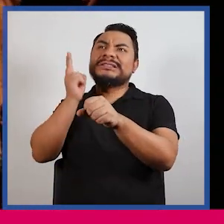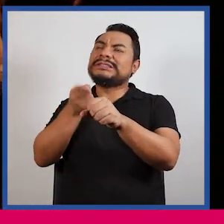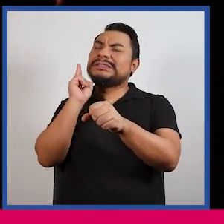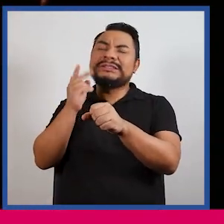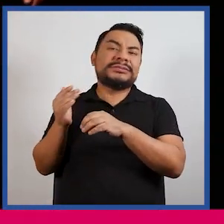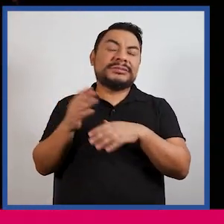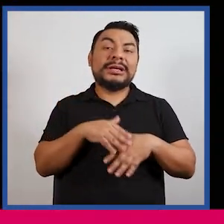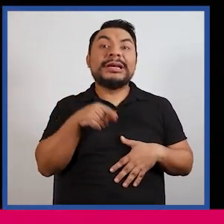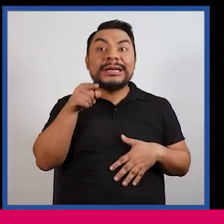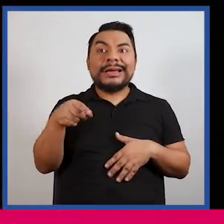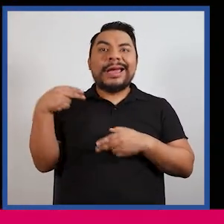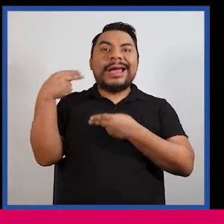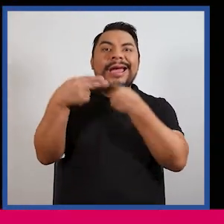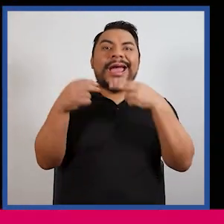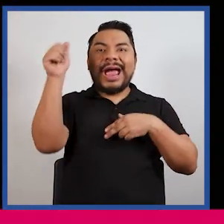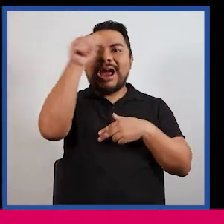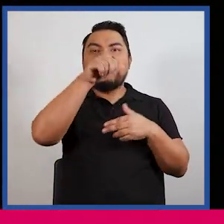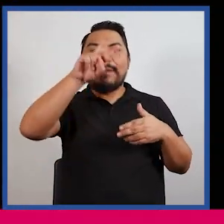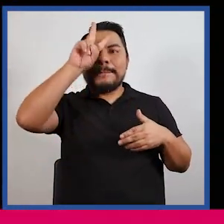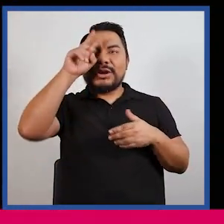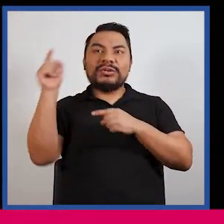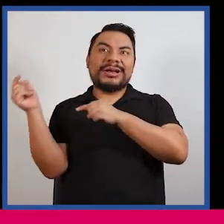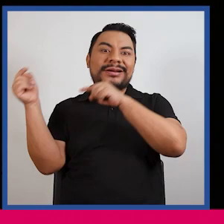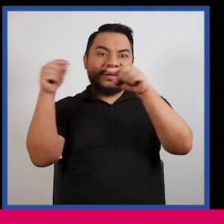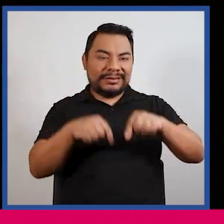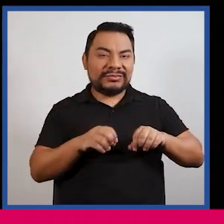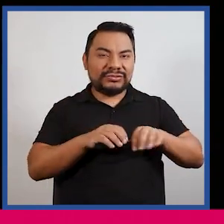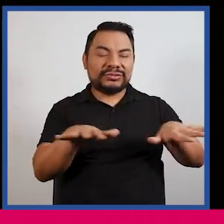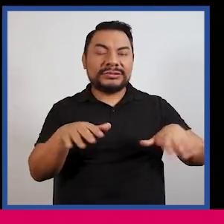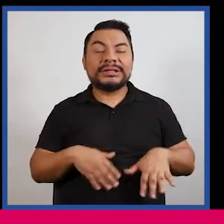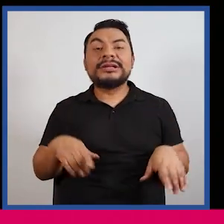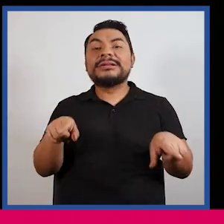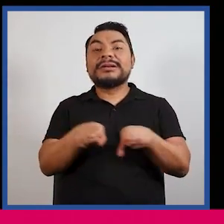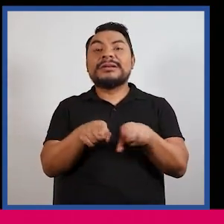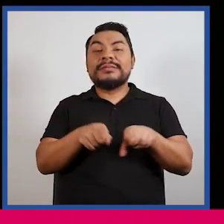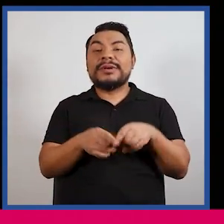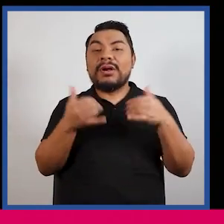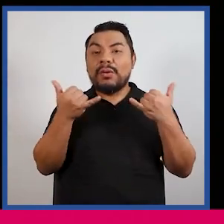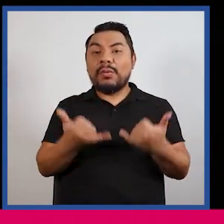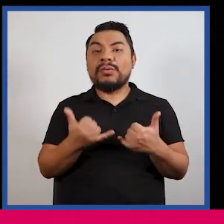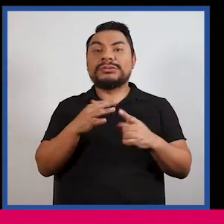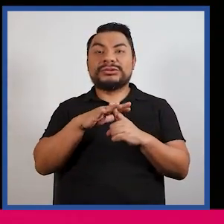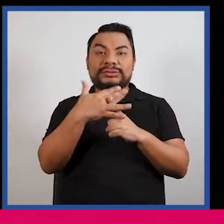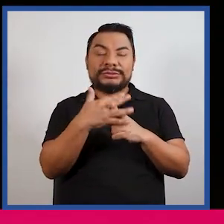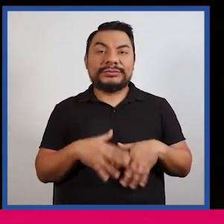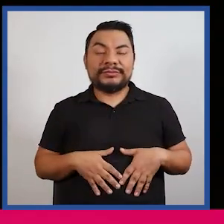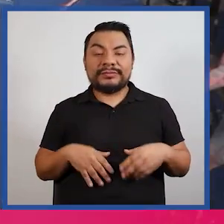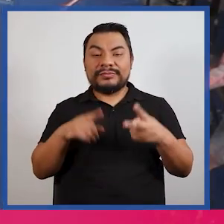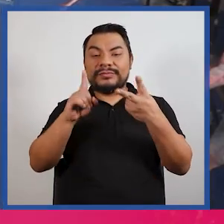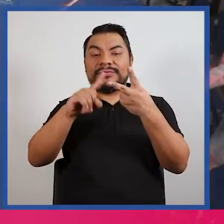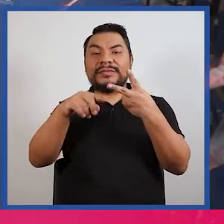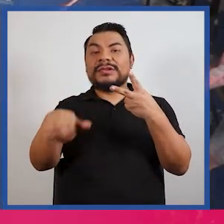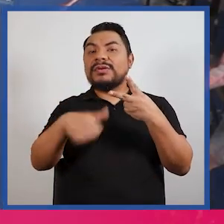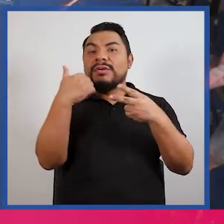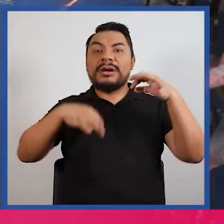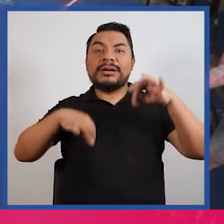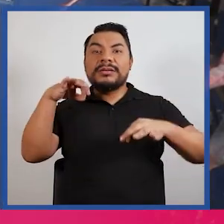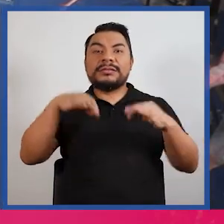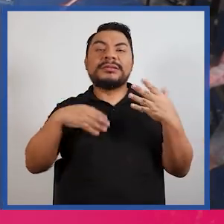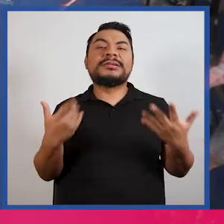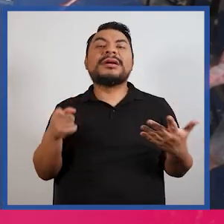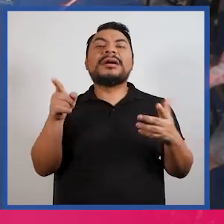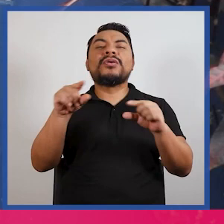la herencia afro-peruana, pero también hace vínculo con la actualidad. Y la otra obra que hemos programado es un